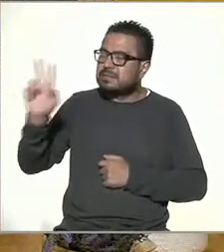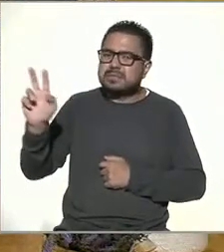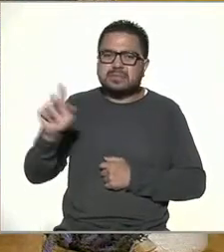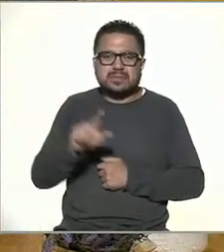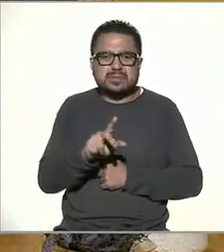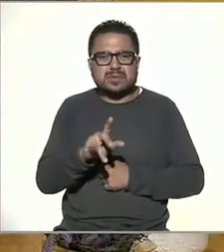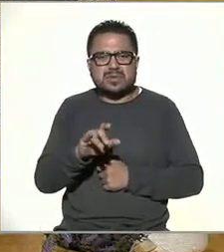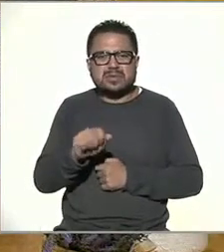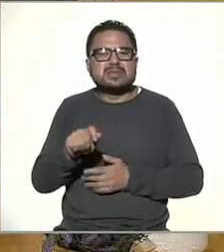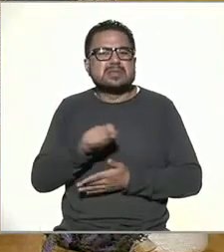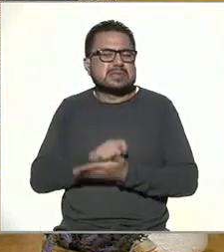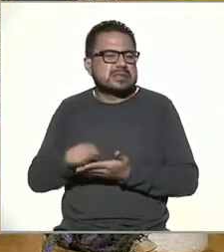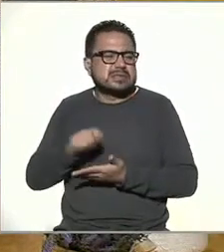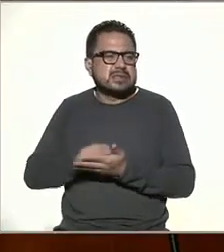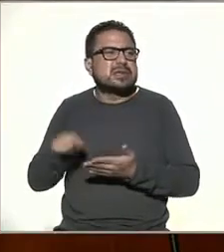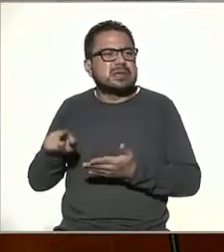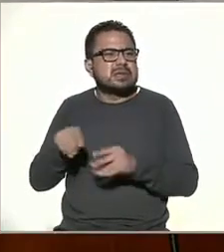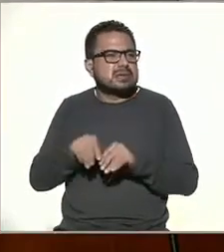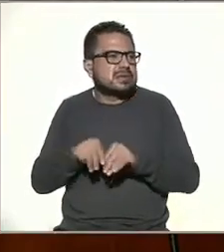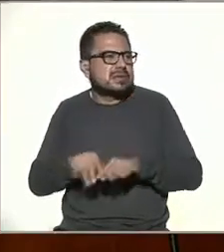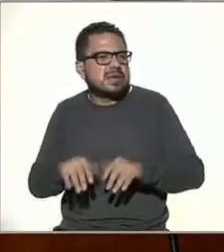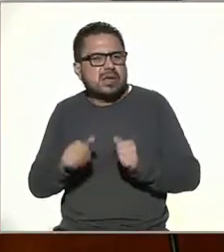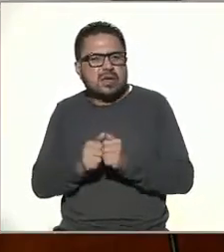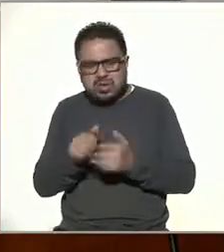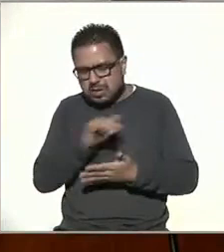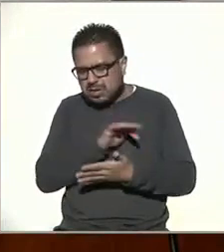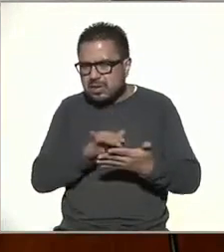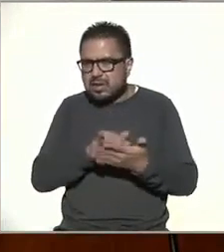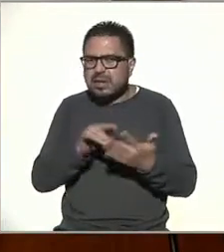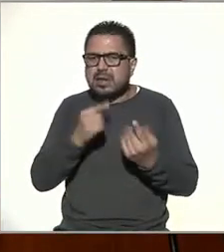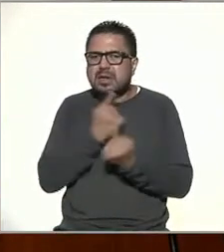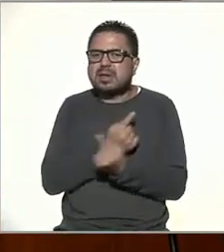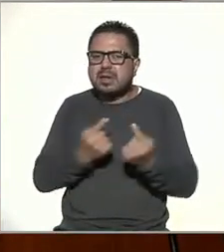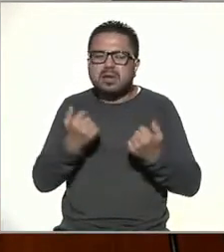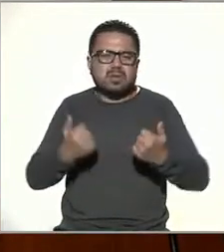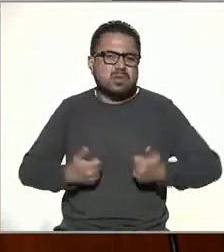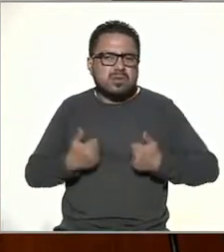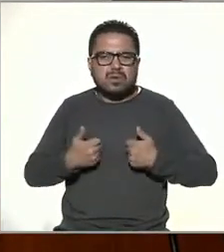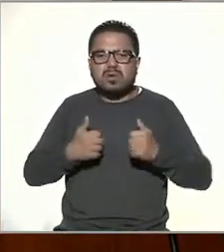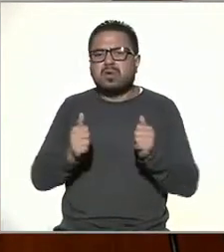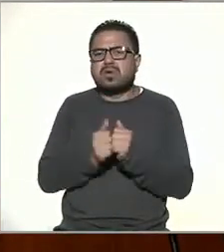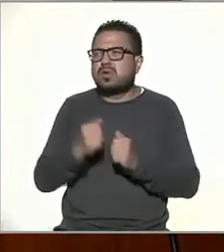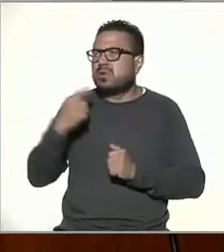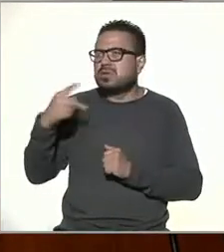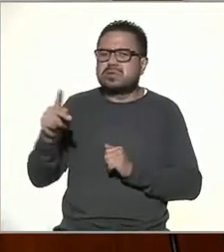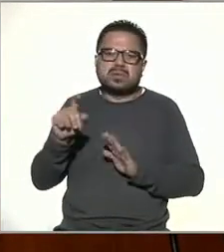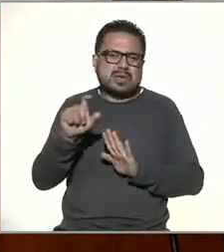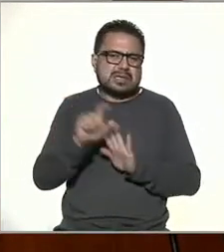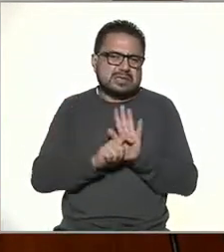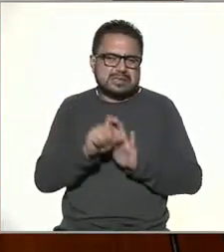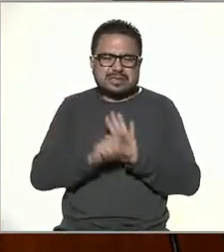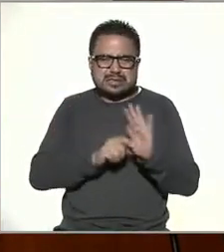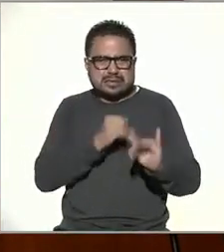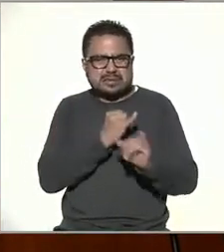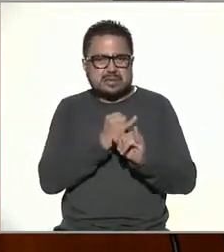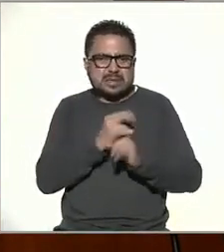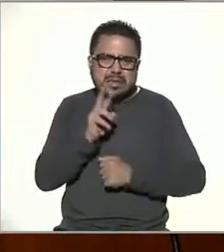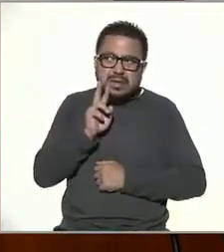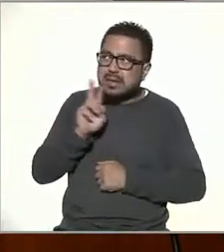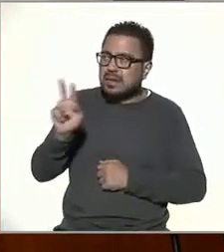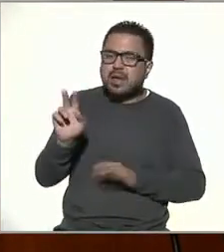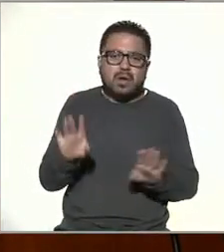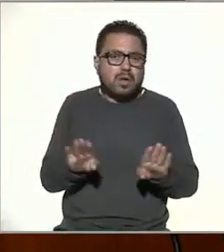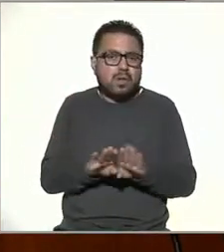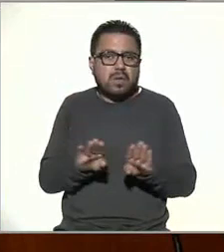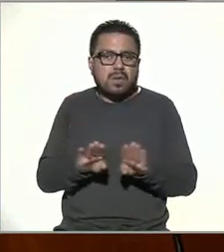Tellez Tejeda, escritor, él fomenta la literatura infantil y juvenil a través de su canal de Instagram y vamos a ver precisamente